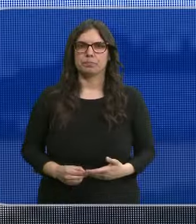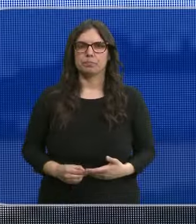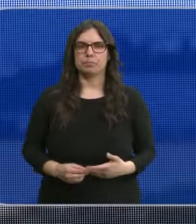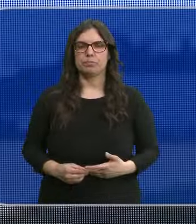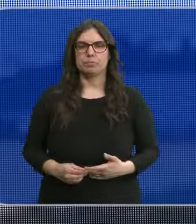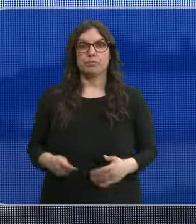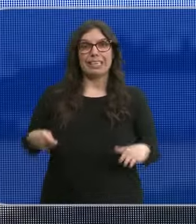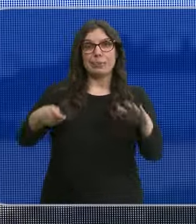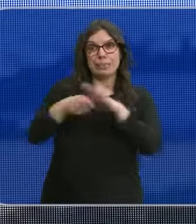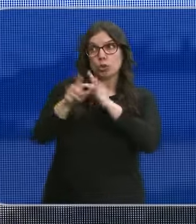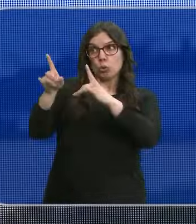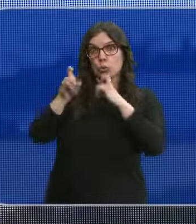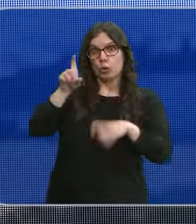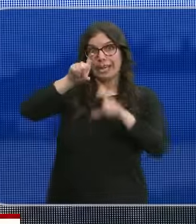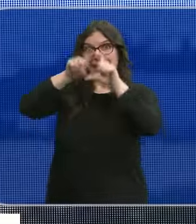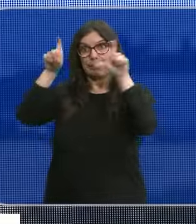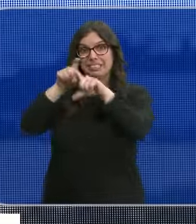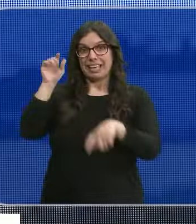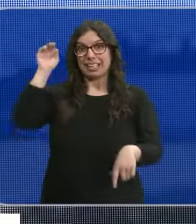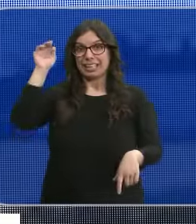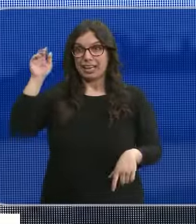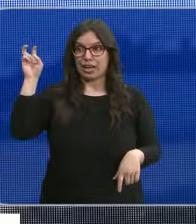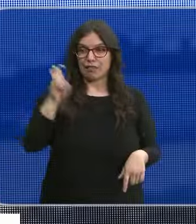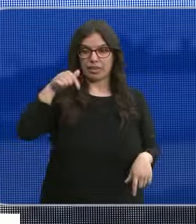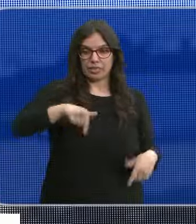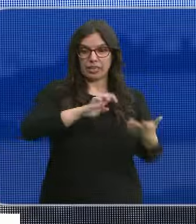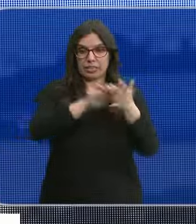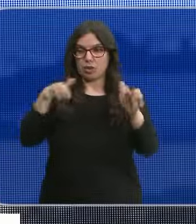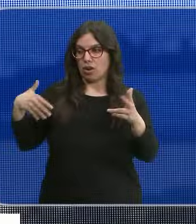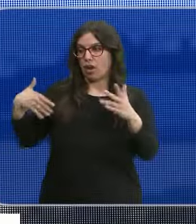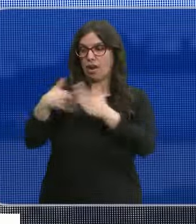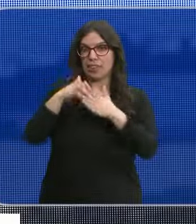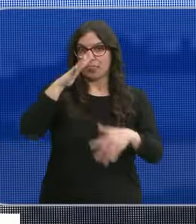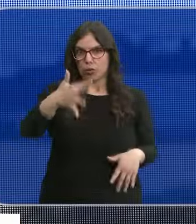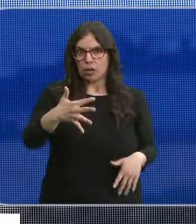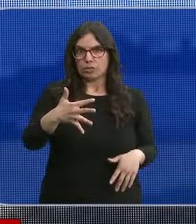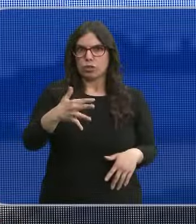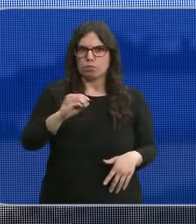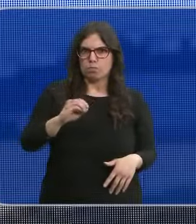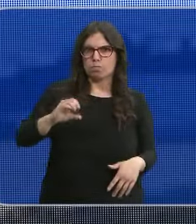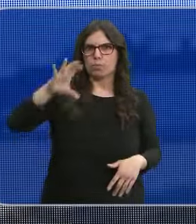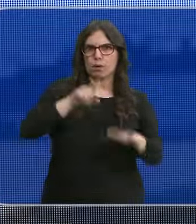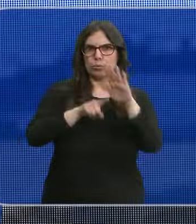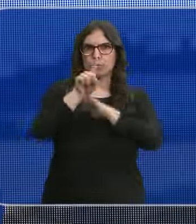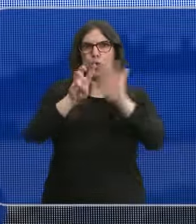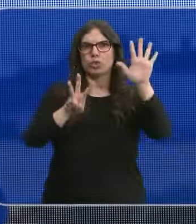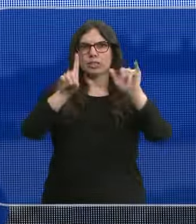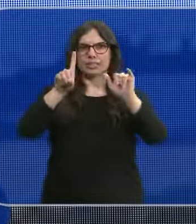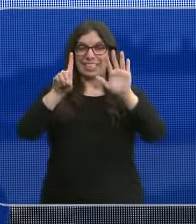La inversión extranjera en Castilla y León en los últimos cinco años se ha incrementado un